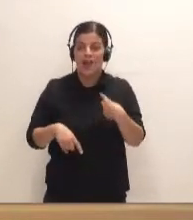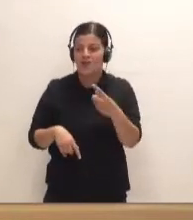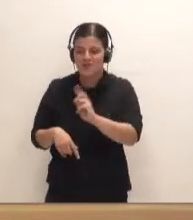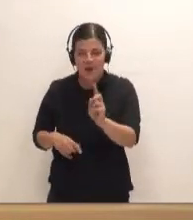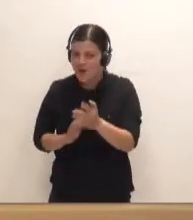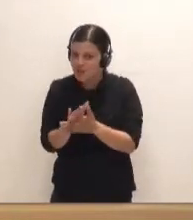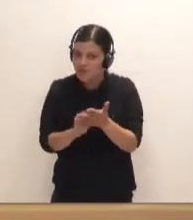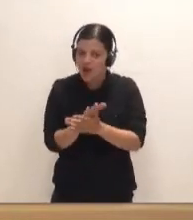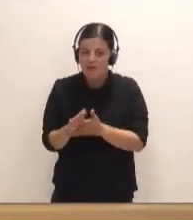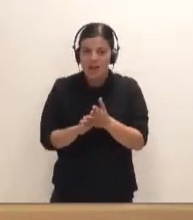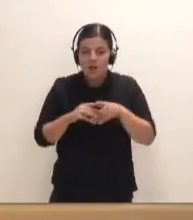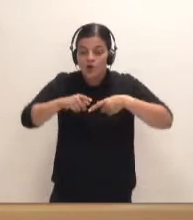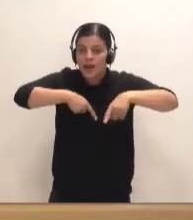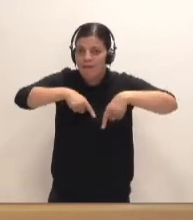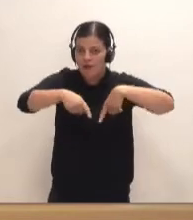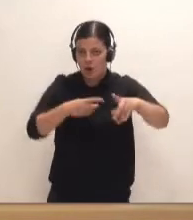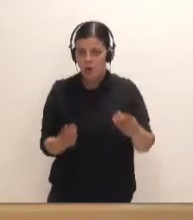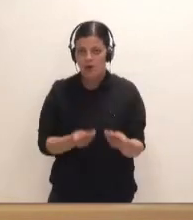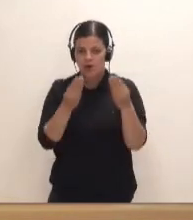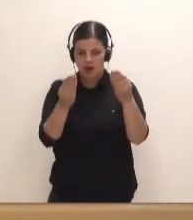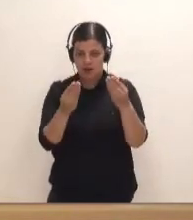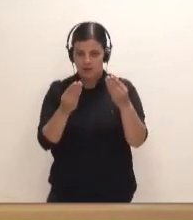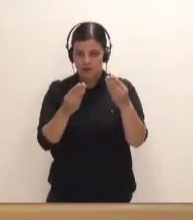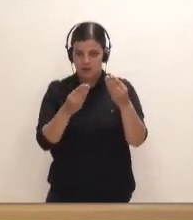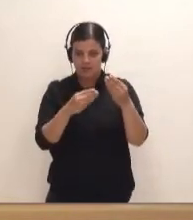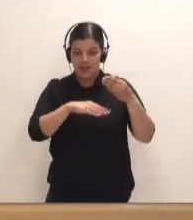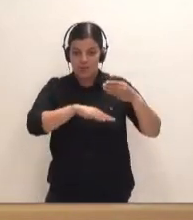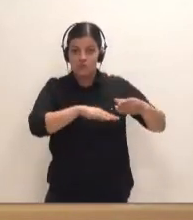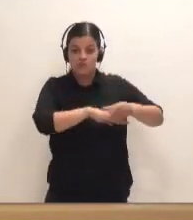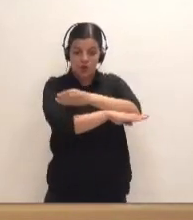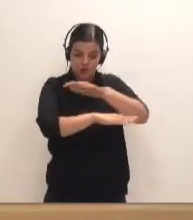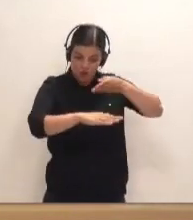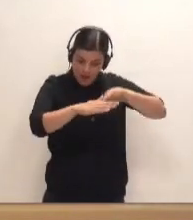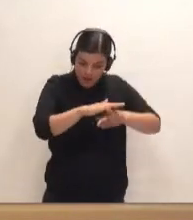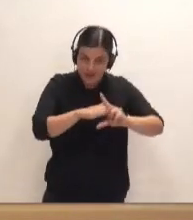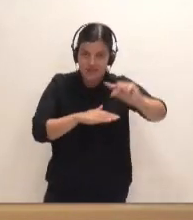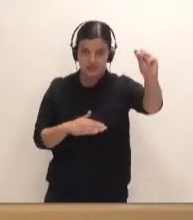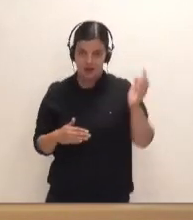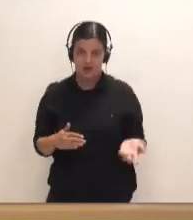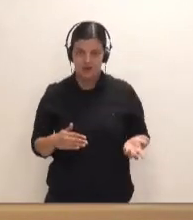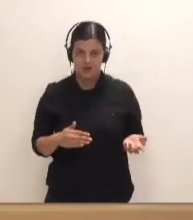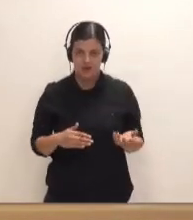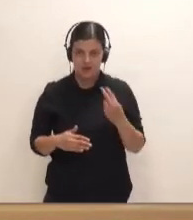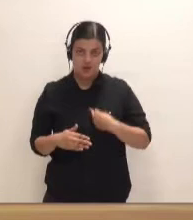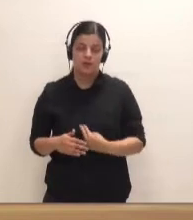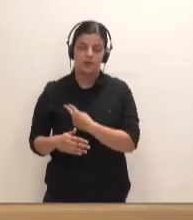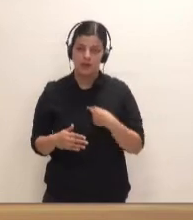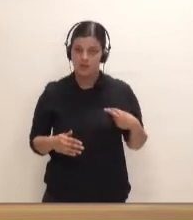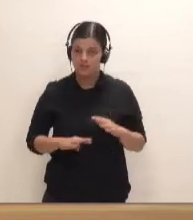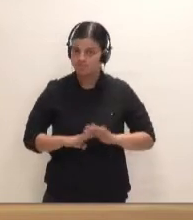estamos hablando de mejorar el tráfico que entra y sale del puerto de los cristianos.